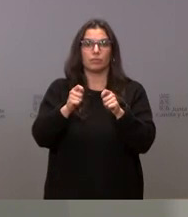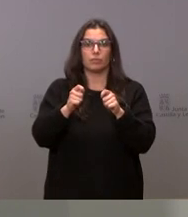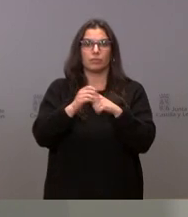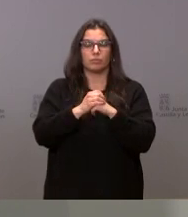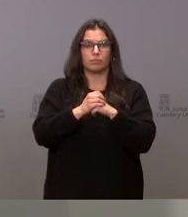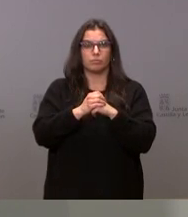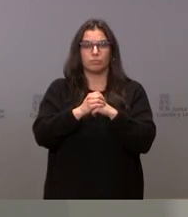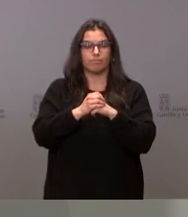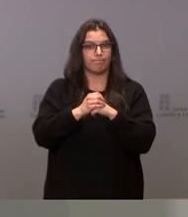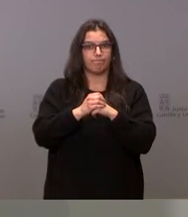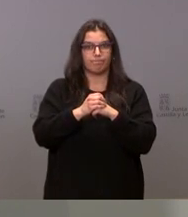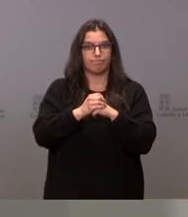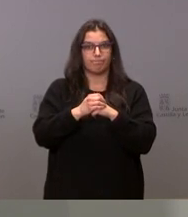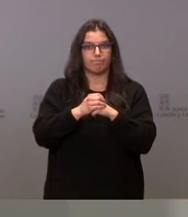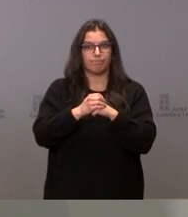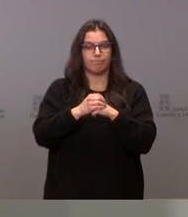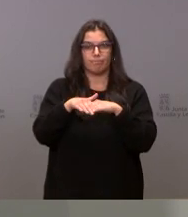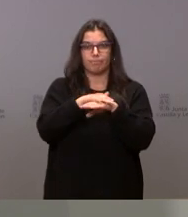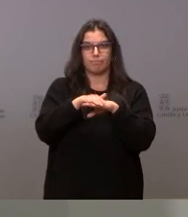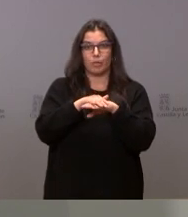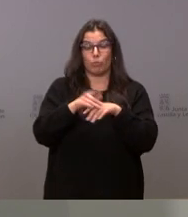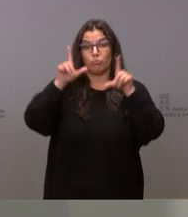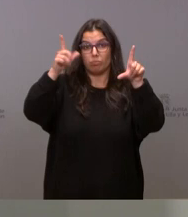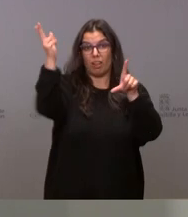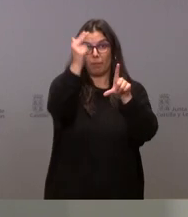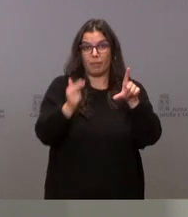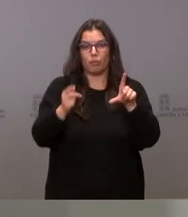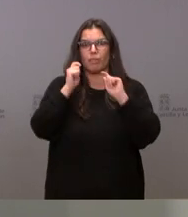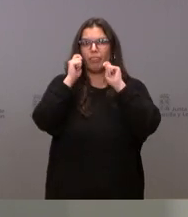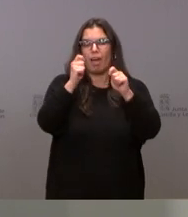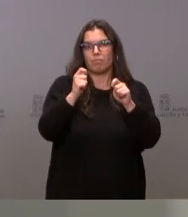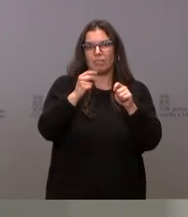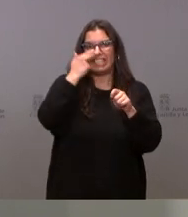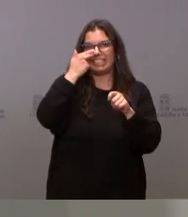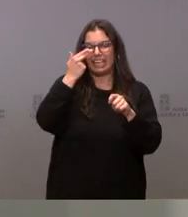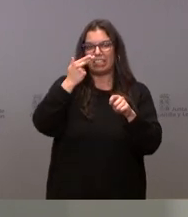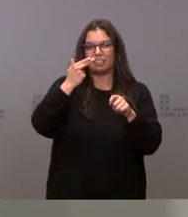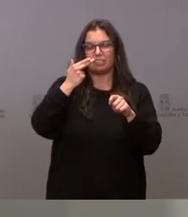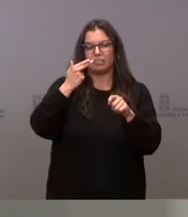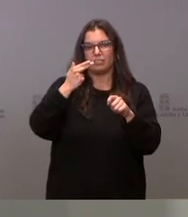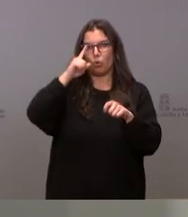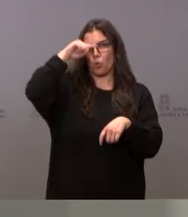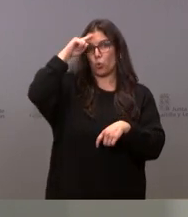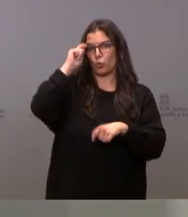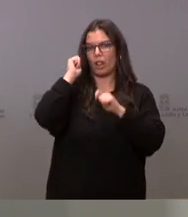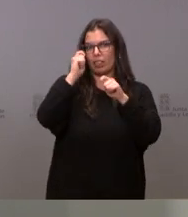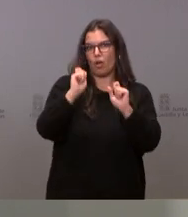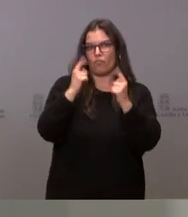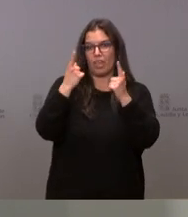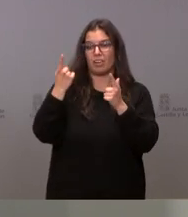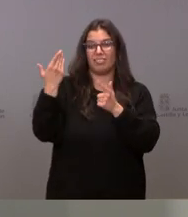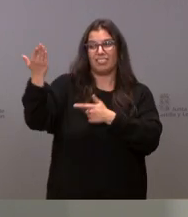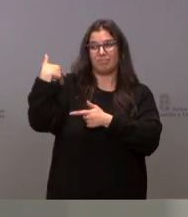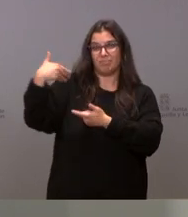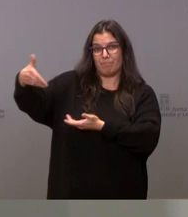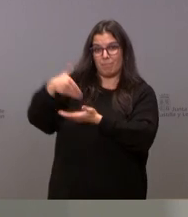Bautiza a Clorinda de Luca Giordano, bien de interés cultural con categoría de bien mueble. Es un expediente incoado